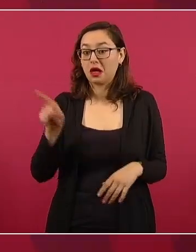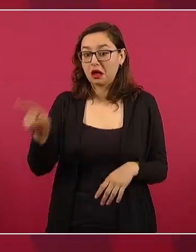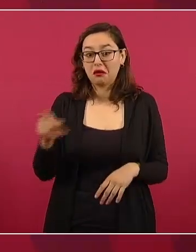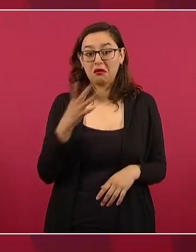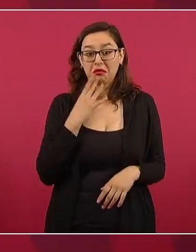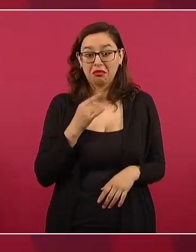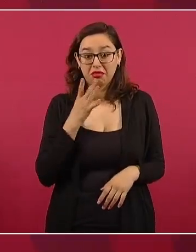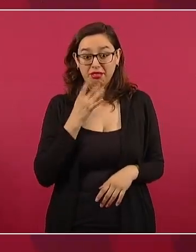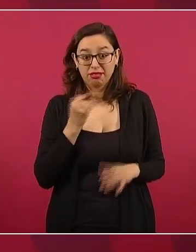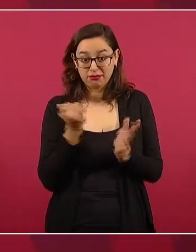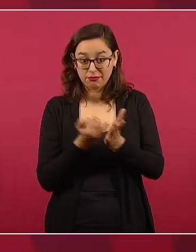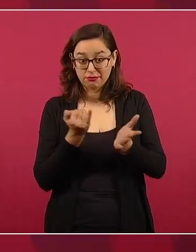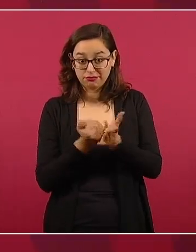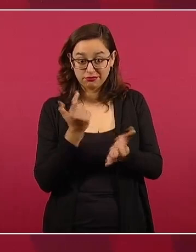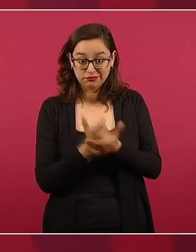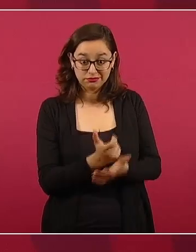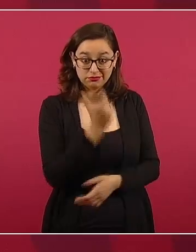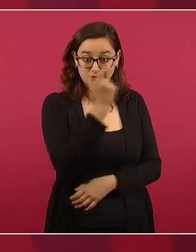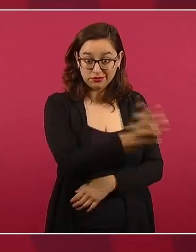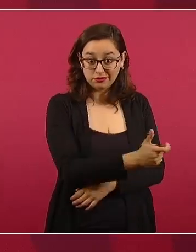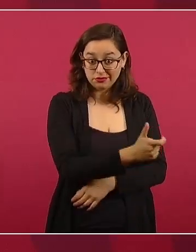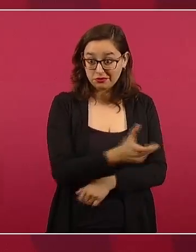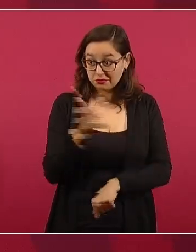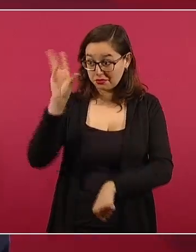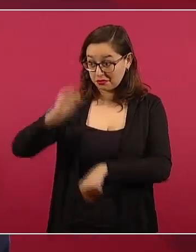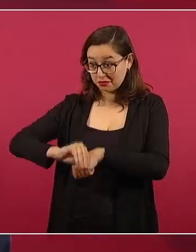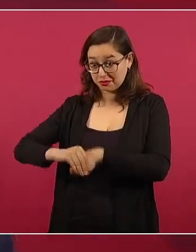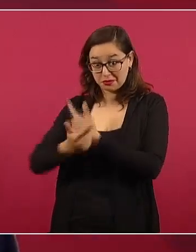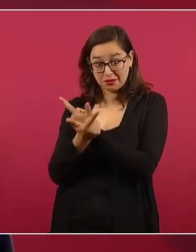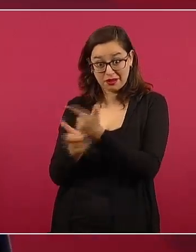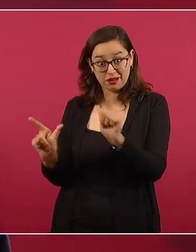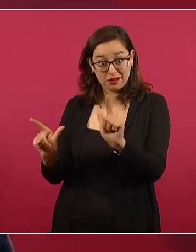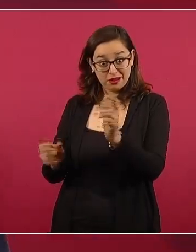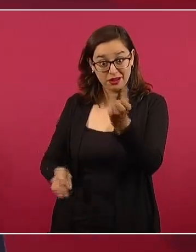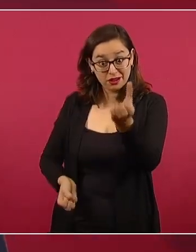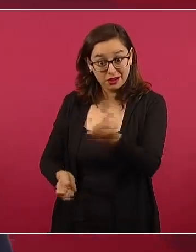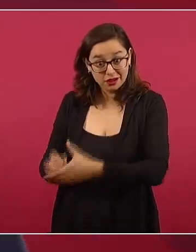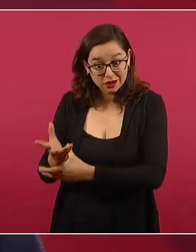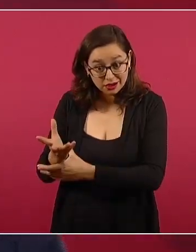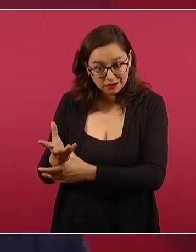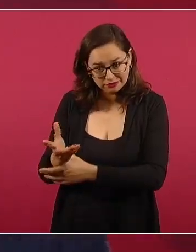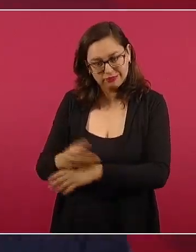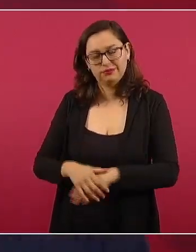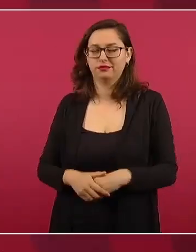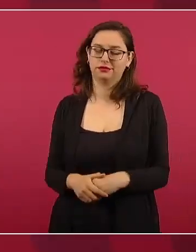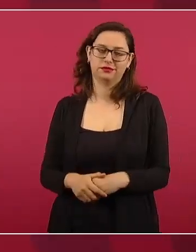además de